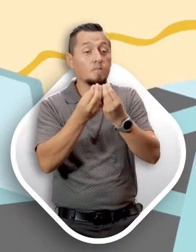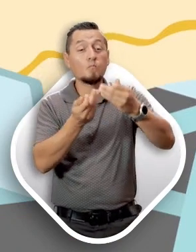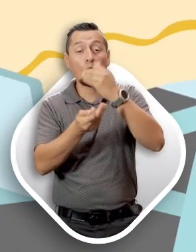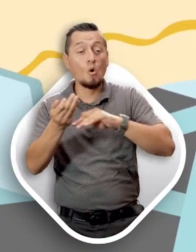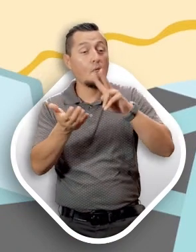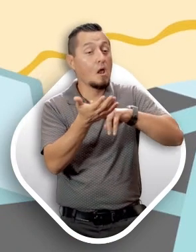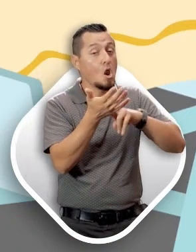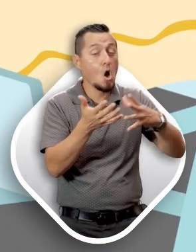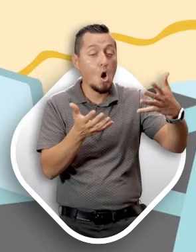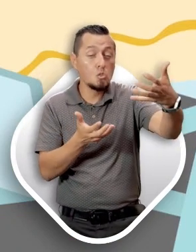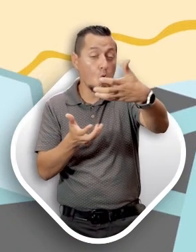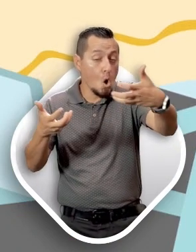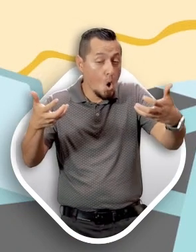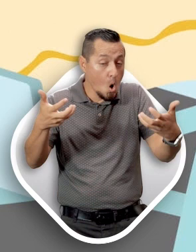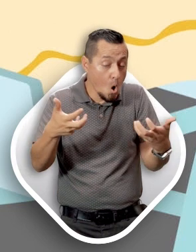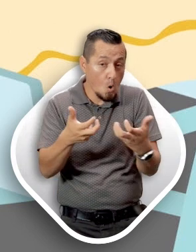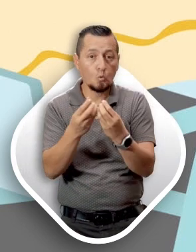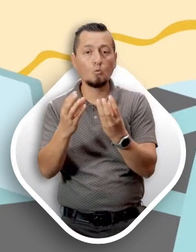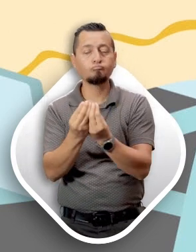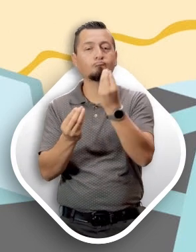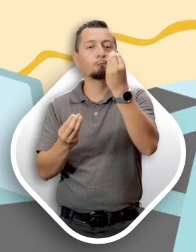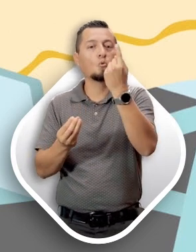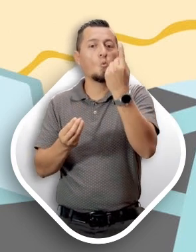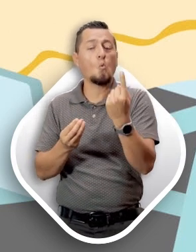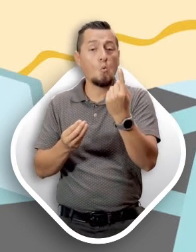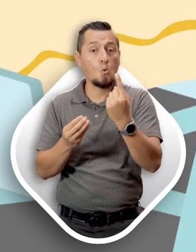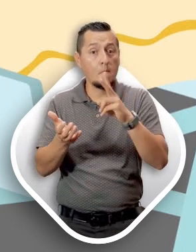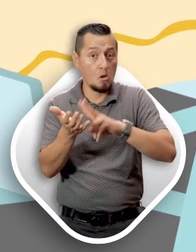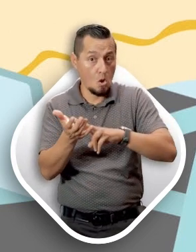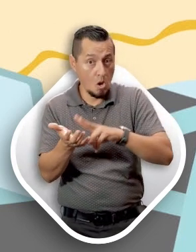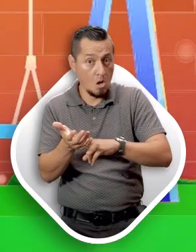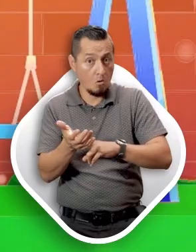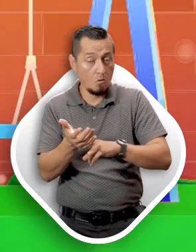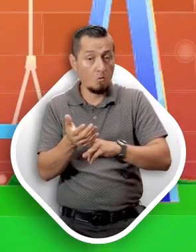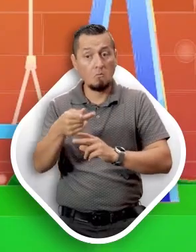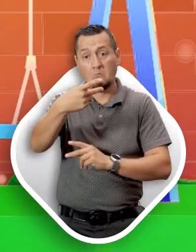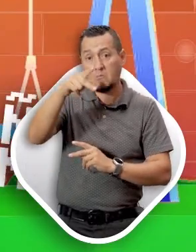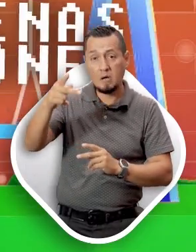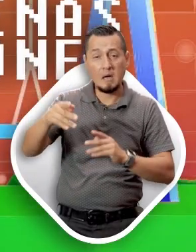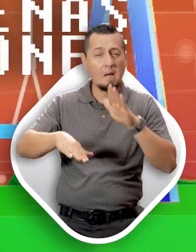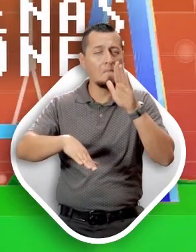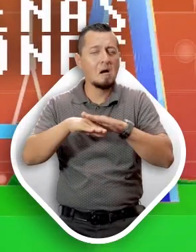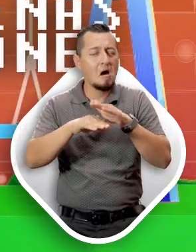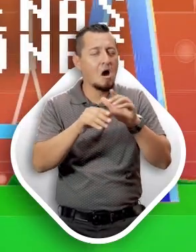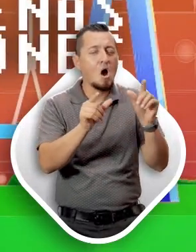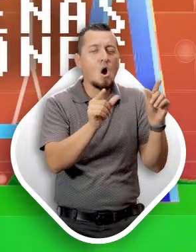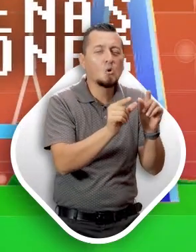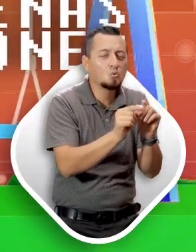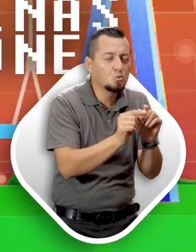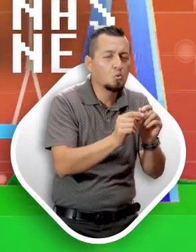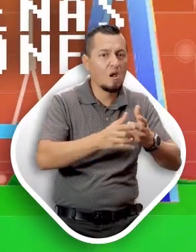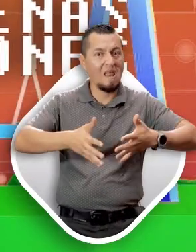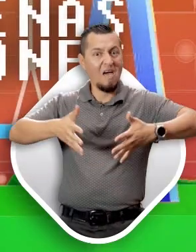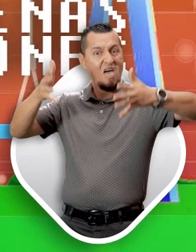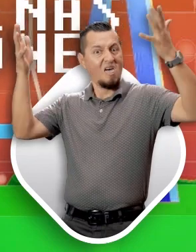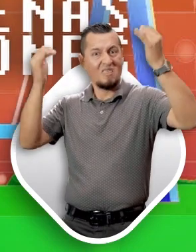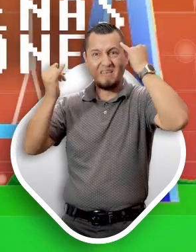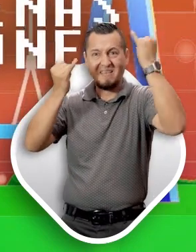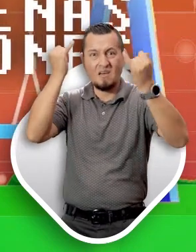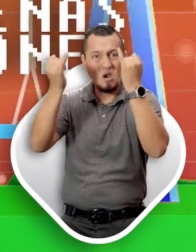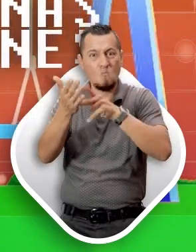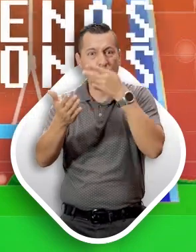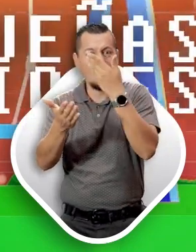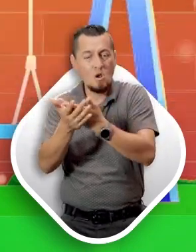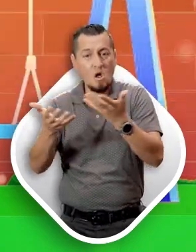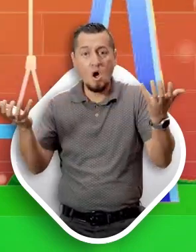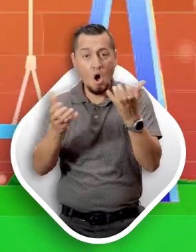de todos los demás valores que conoce una persona y practica en todo momento. Desde las más pequeñas hasta las más grandes acciones,